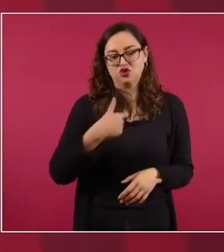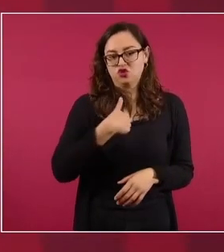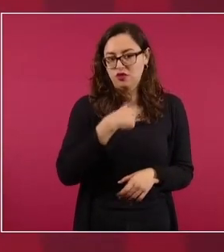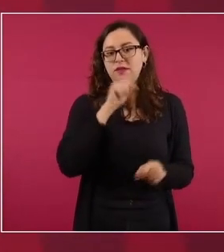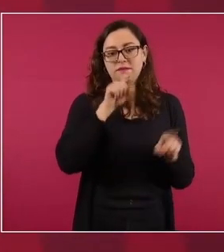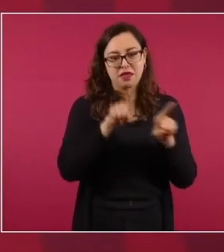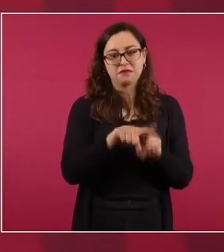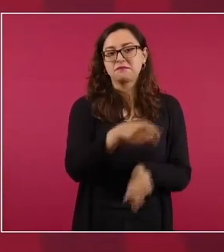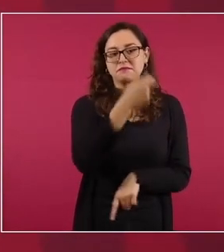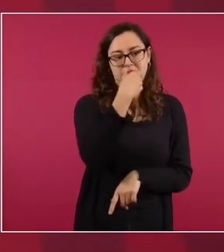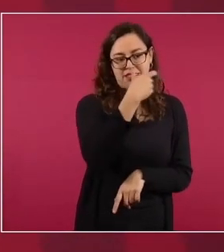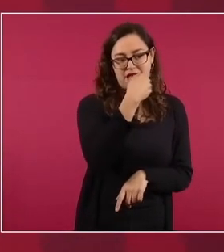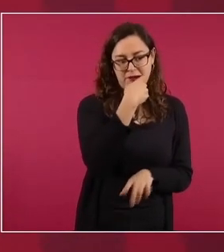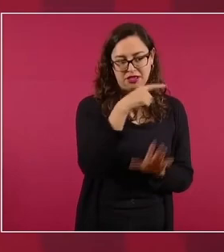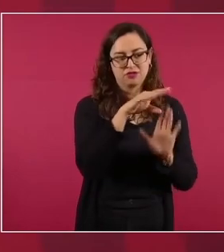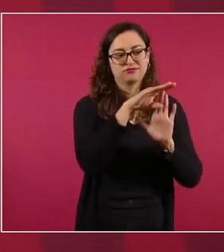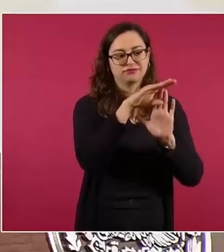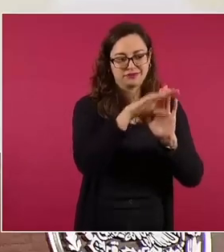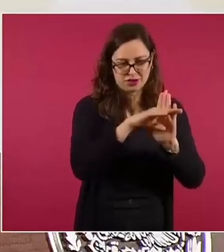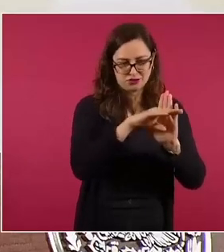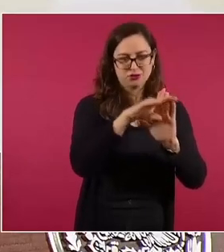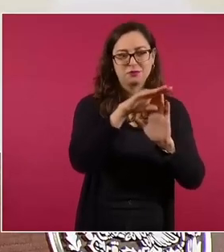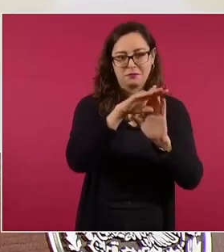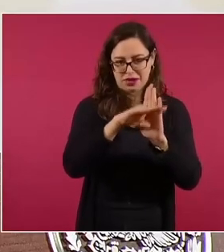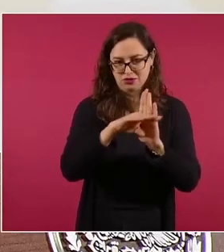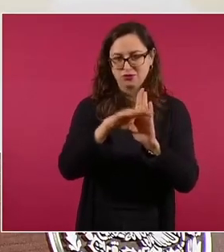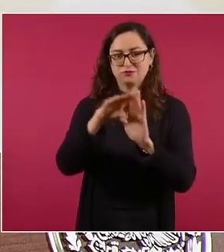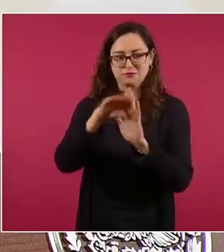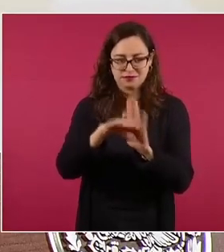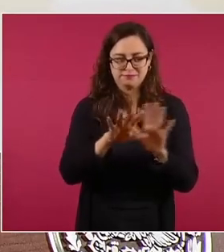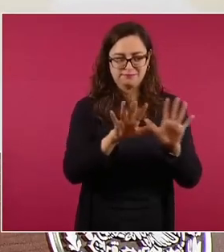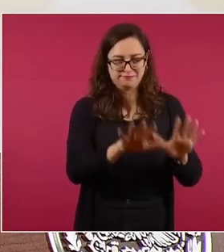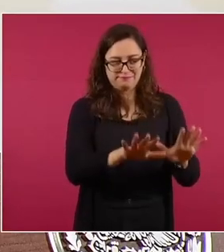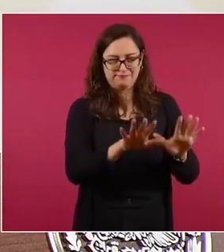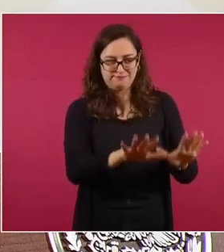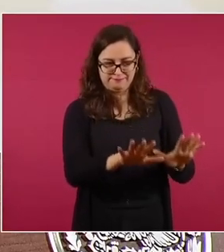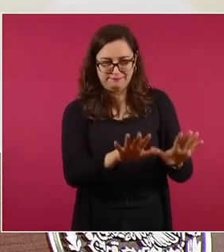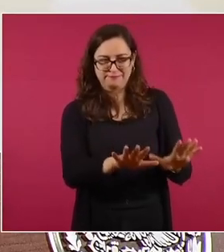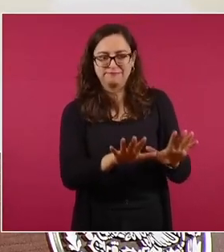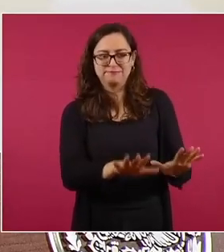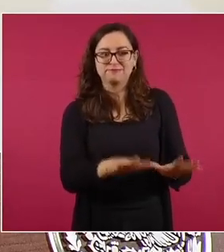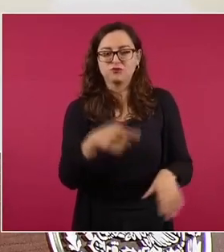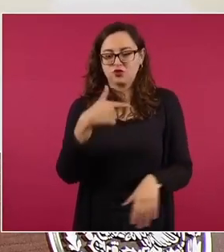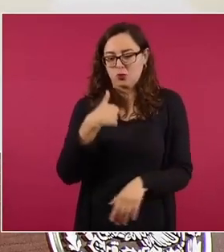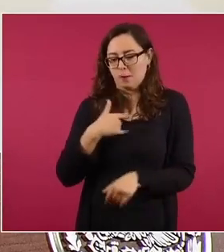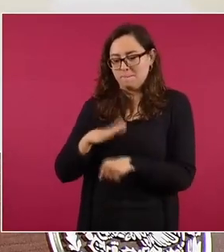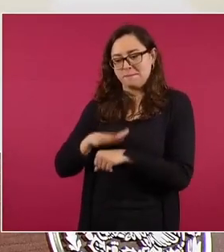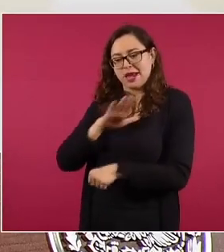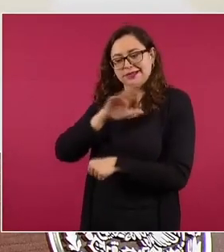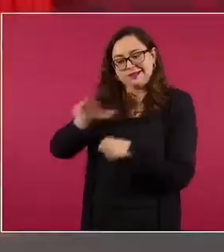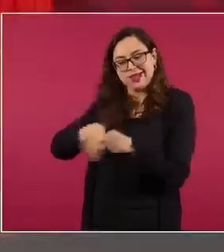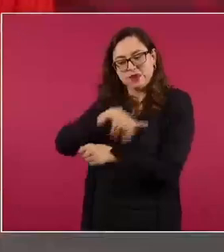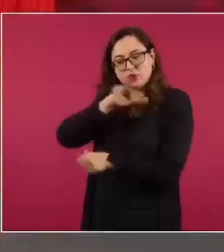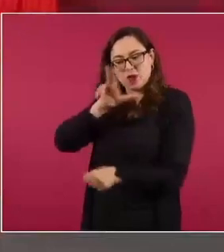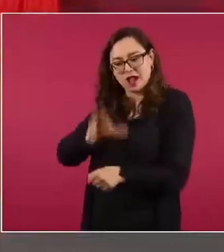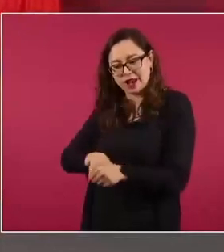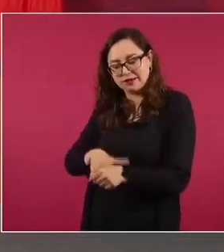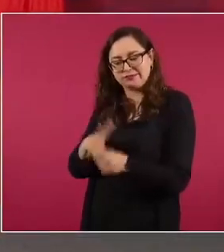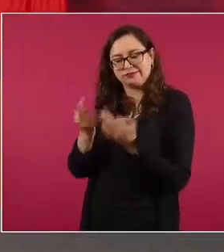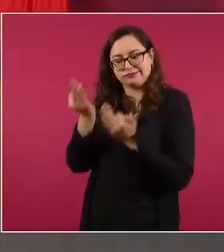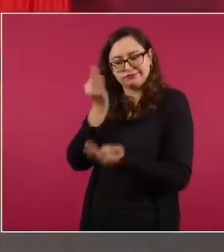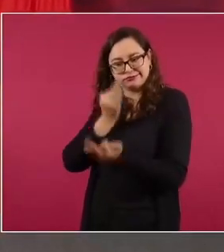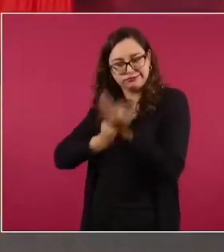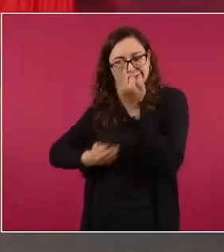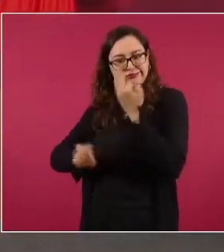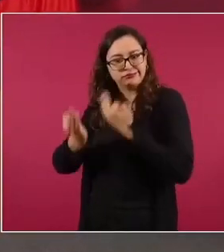y va a ser más al natural, pero